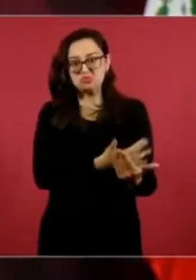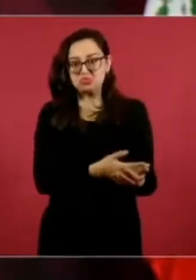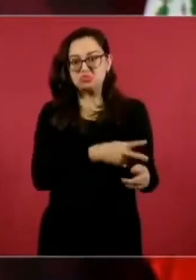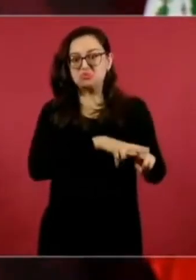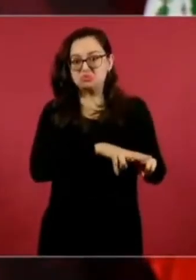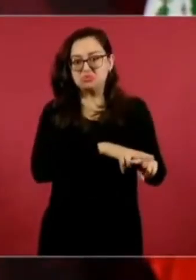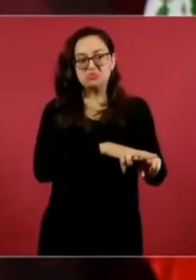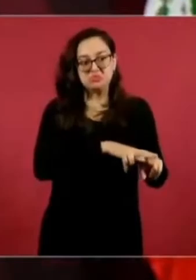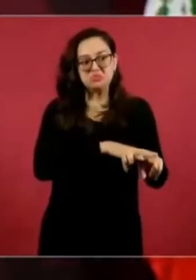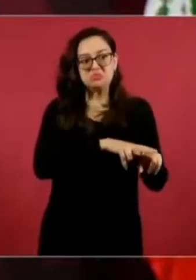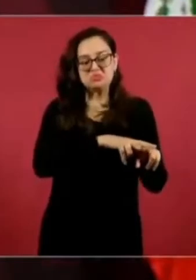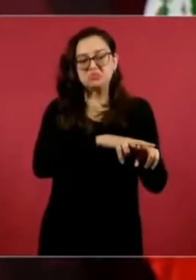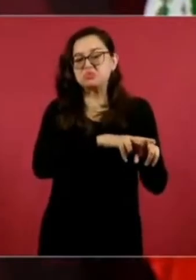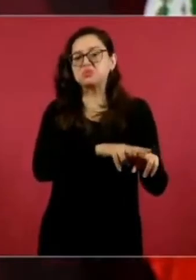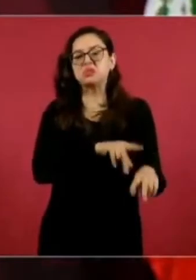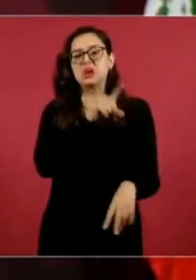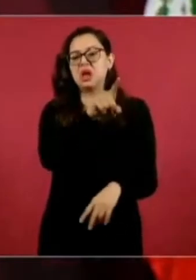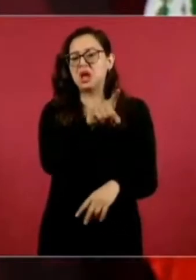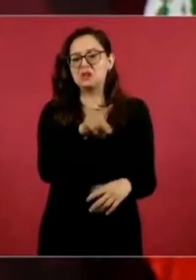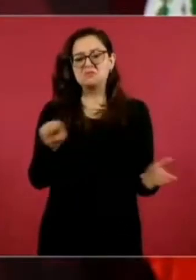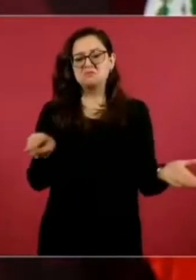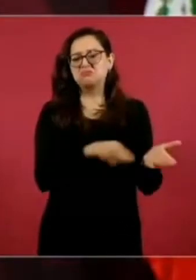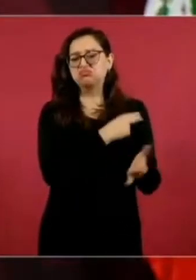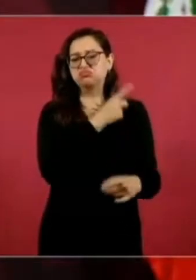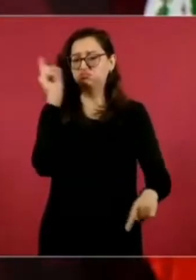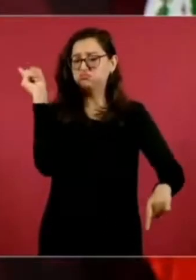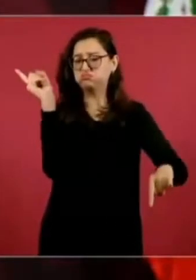ferrocarriles, de un plumazo,